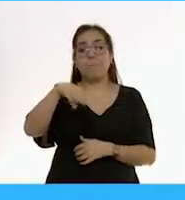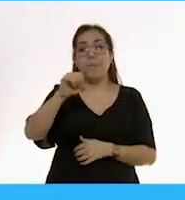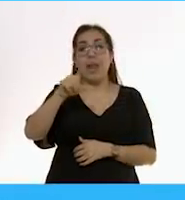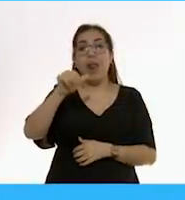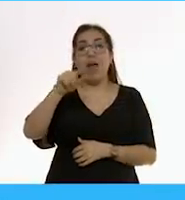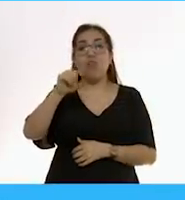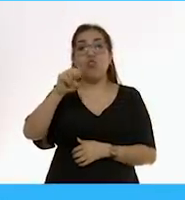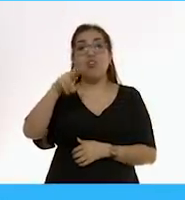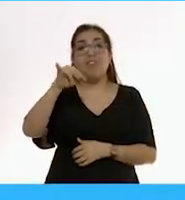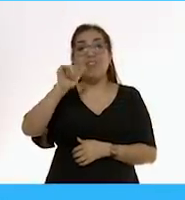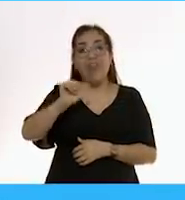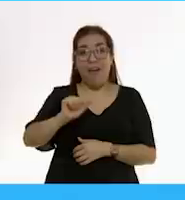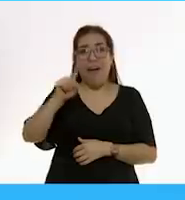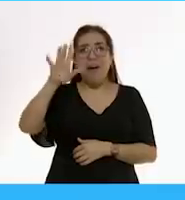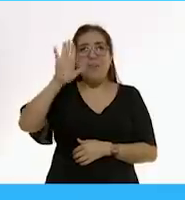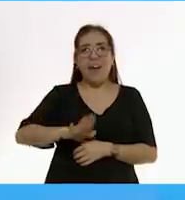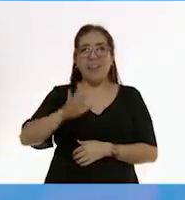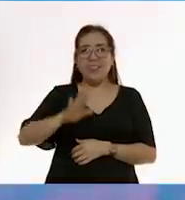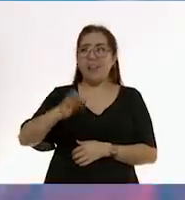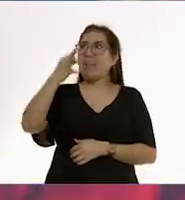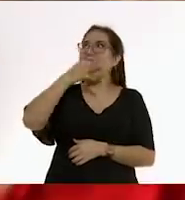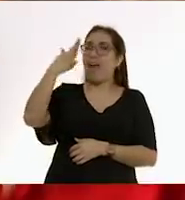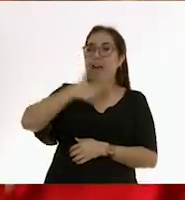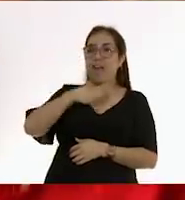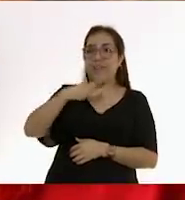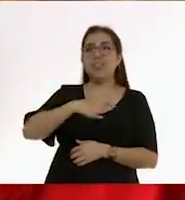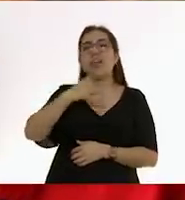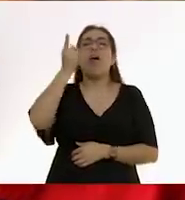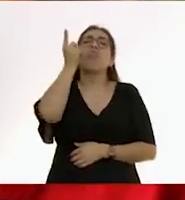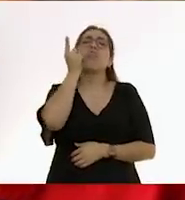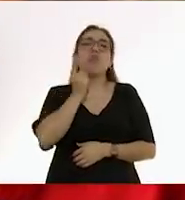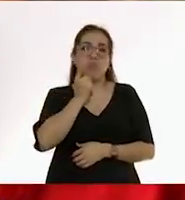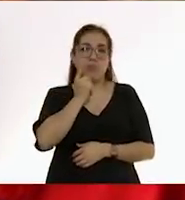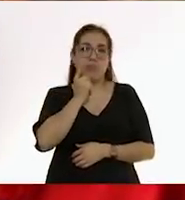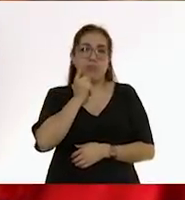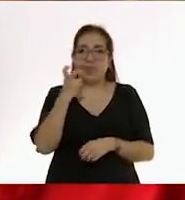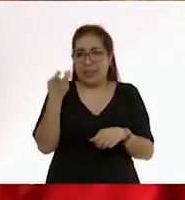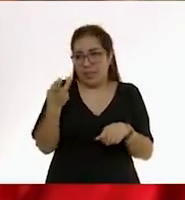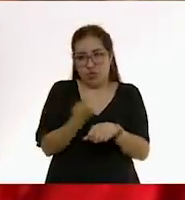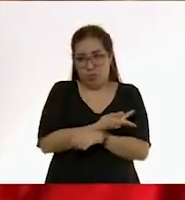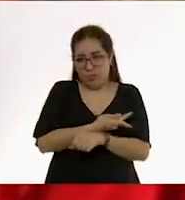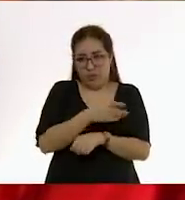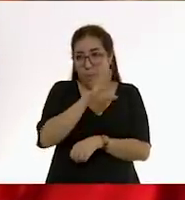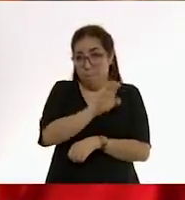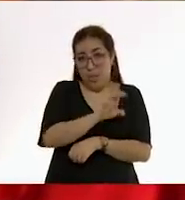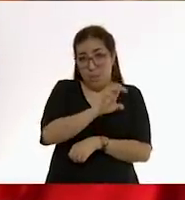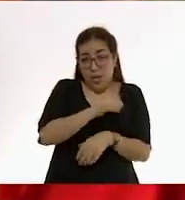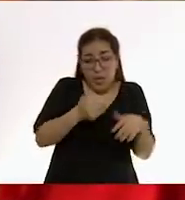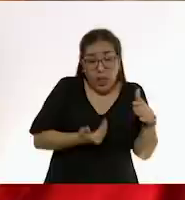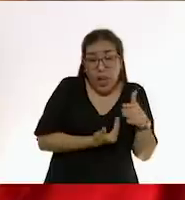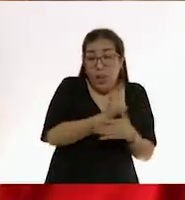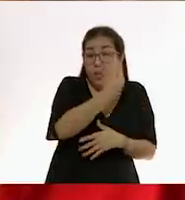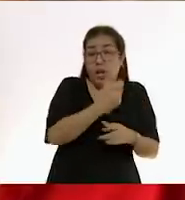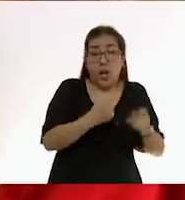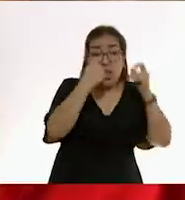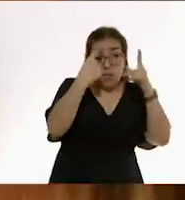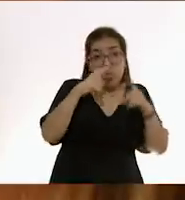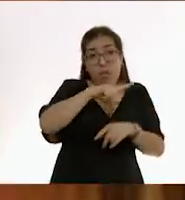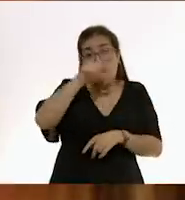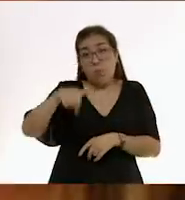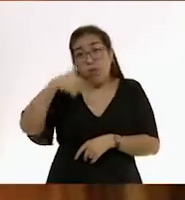duérmete. Entonces, es muy común que los bebés se tengan que despertar muy temprano y se tengan que dormir muy tarde.